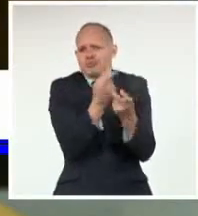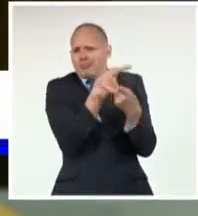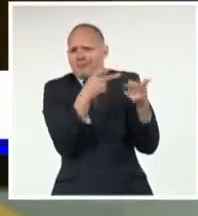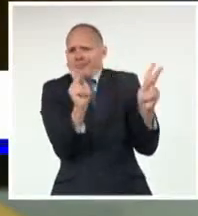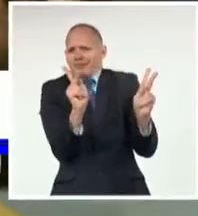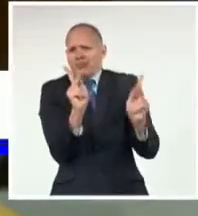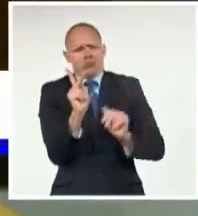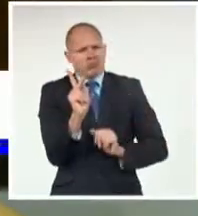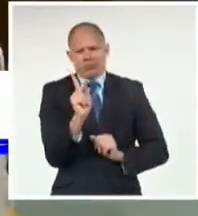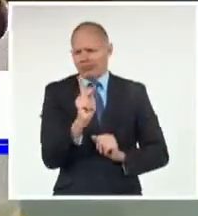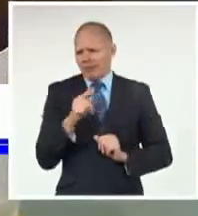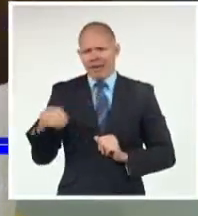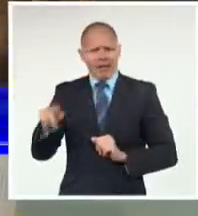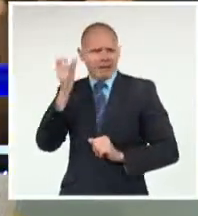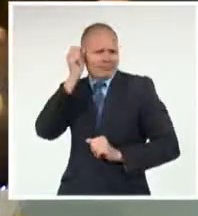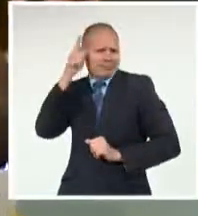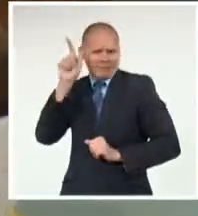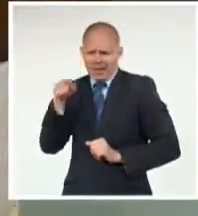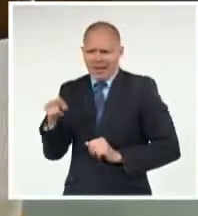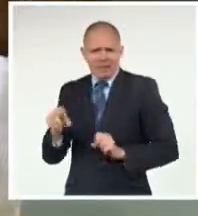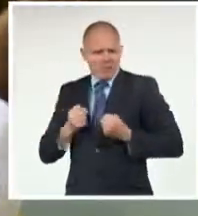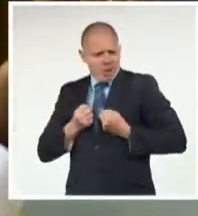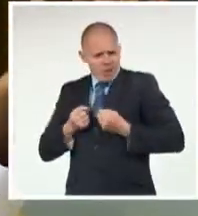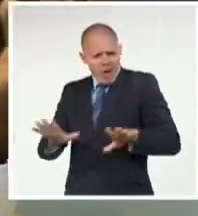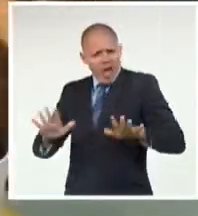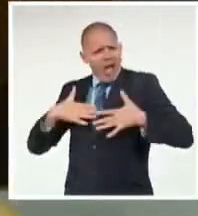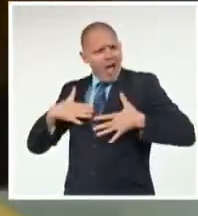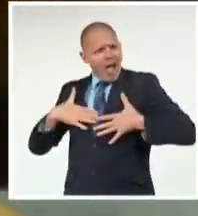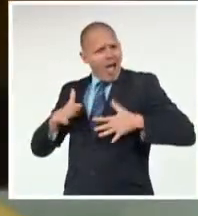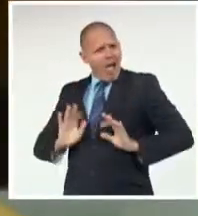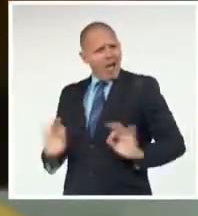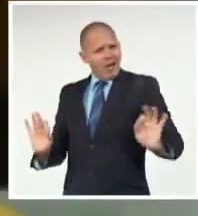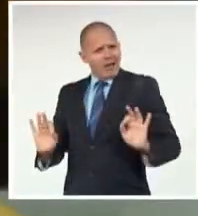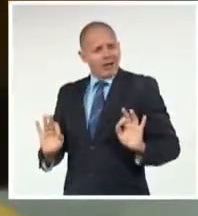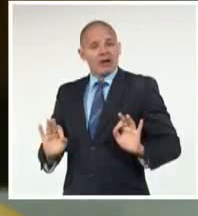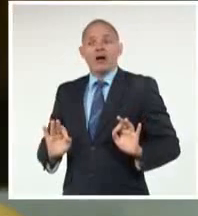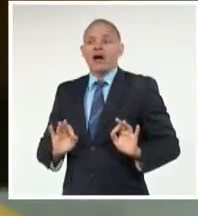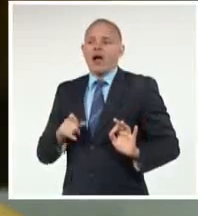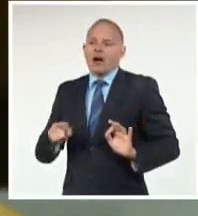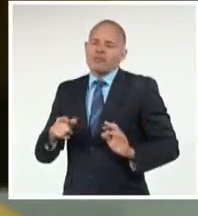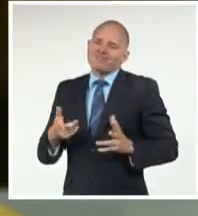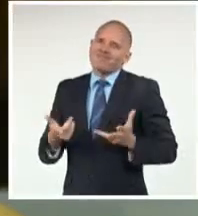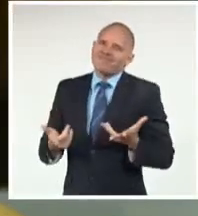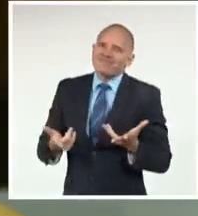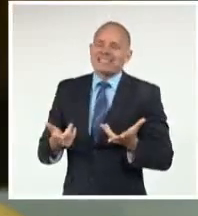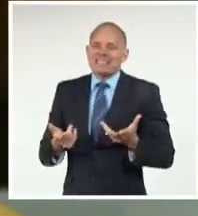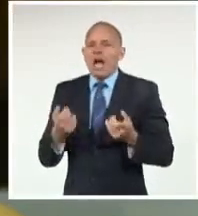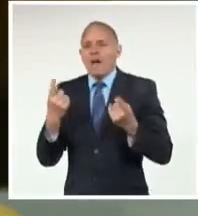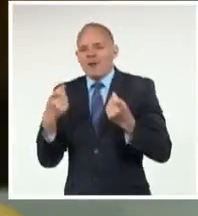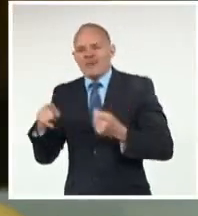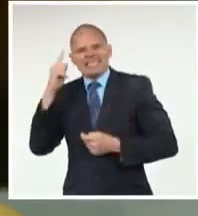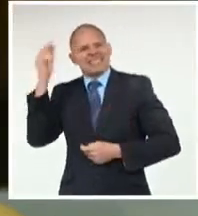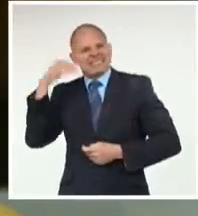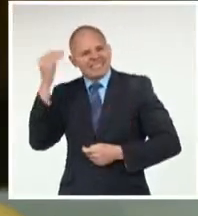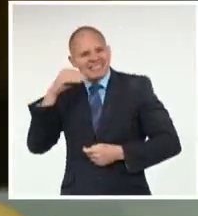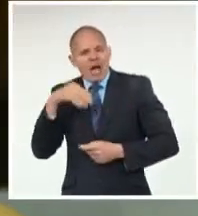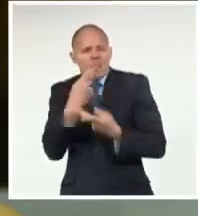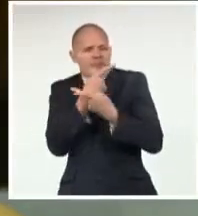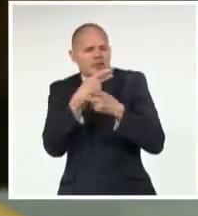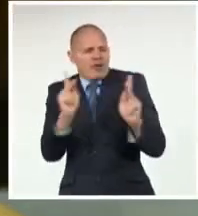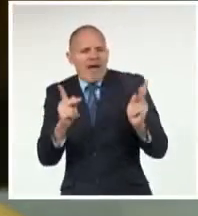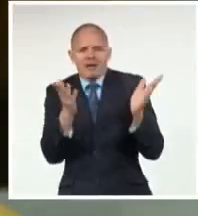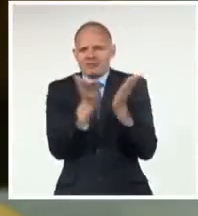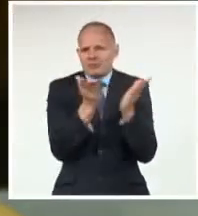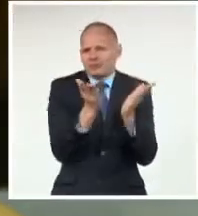Con mucha fuerza Con mucha creación Y eso Pero sin Los conocimientos Que pueden